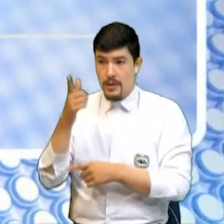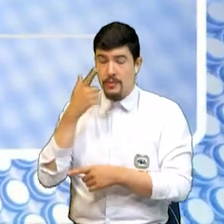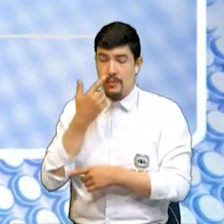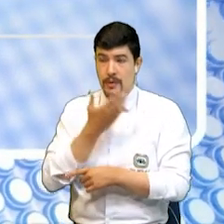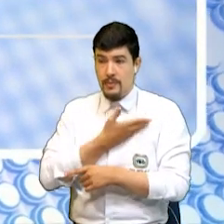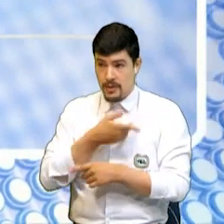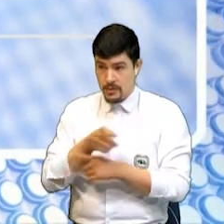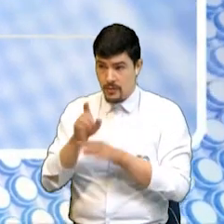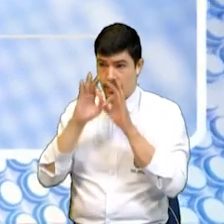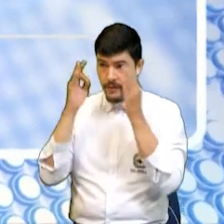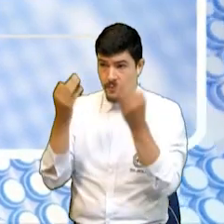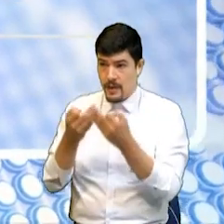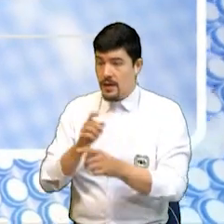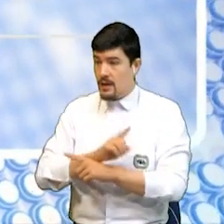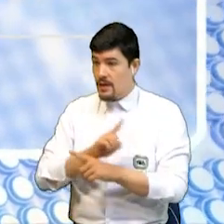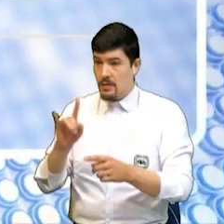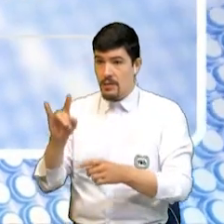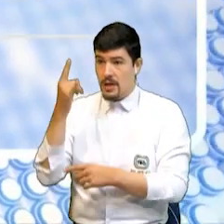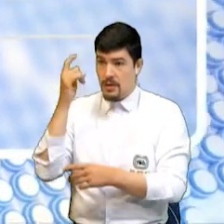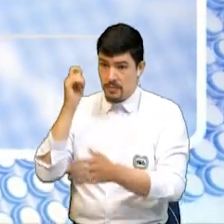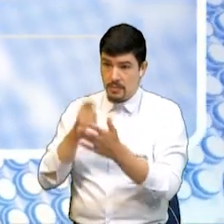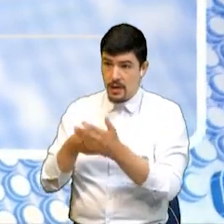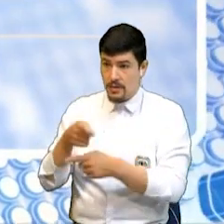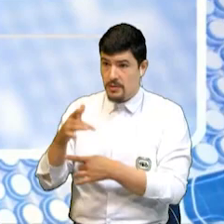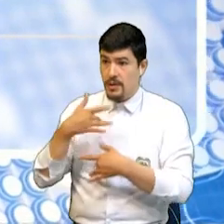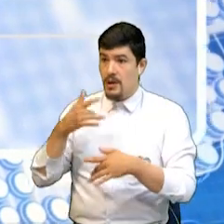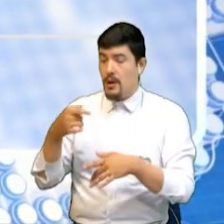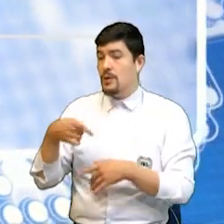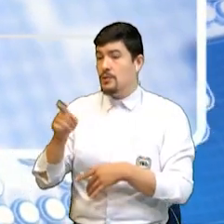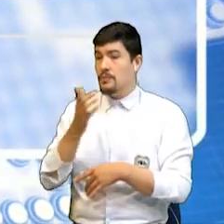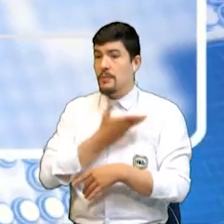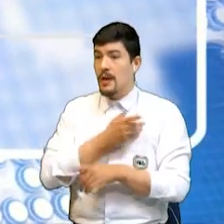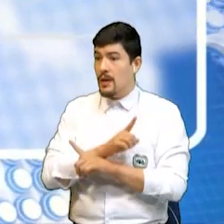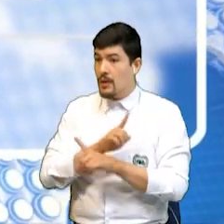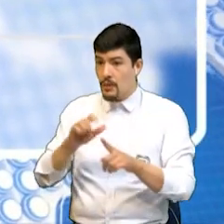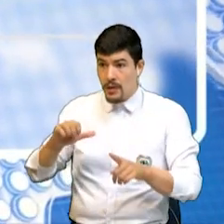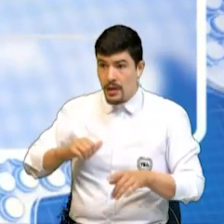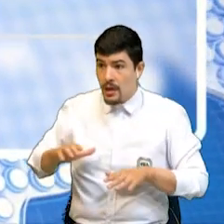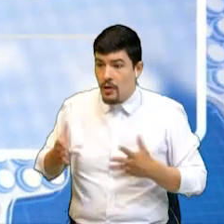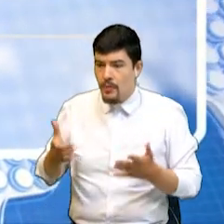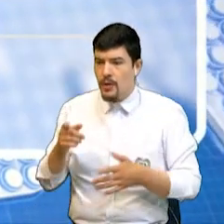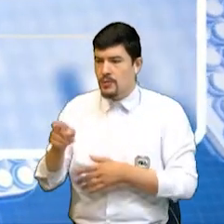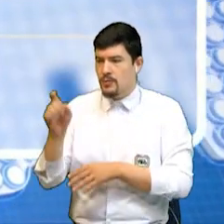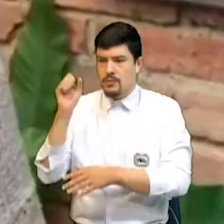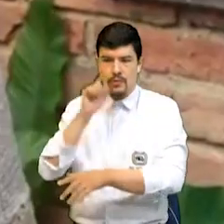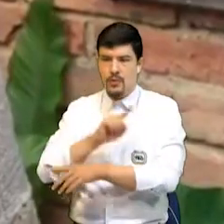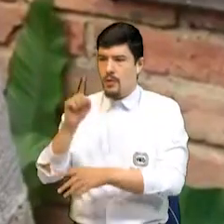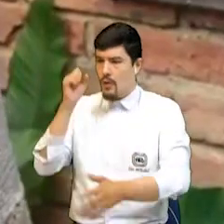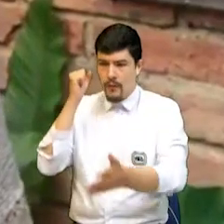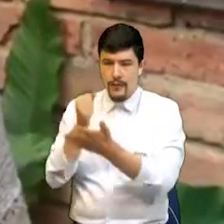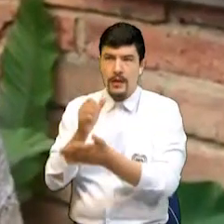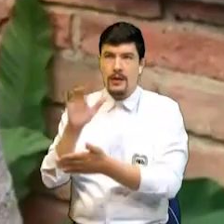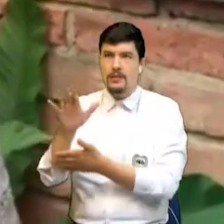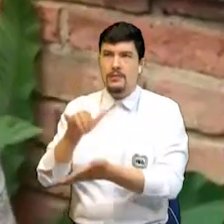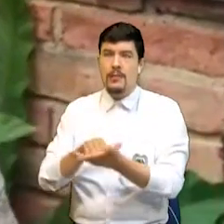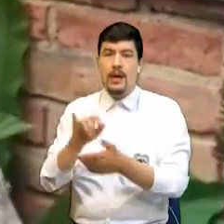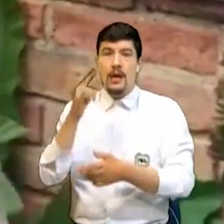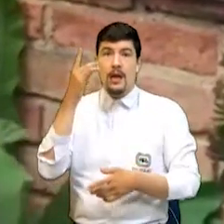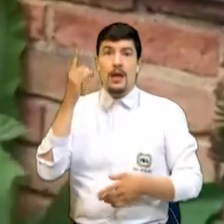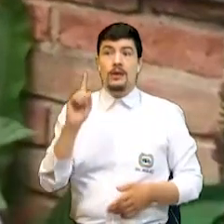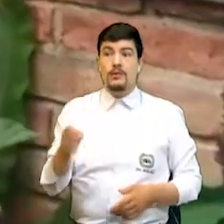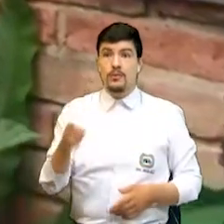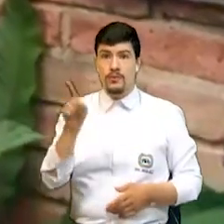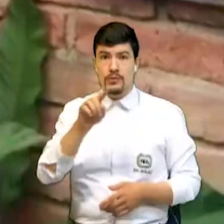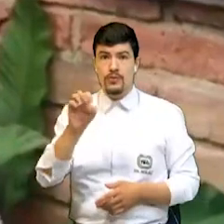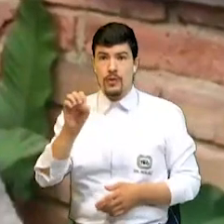padres de familia se pusieron de acuerdo para que hiciera una cuota voluntaria y la madre de familia no tiene cómo pagar eso, no tienen por qué obligarla. Sonia Jaimes lleva cuatro